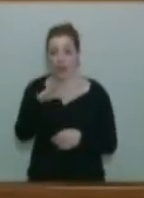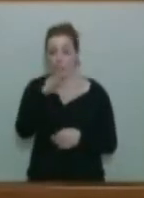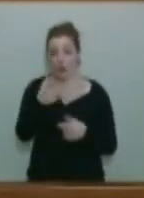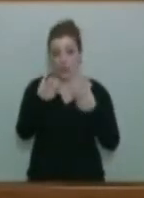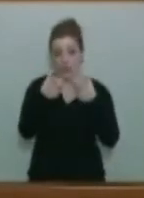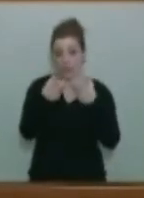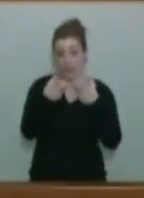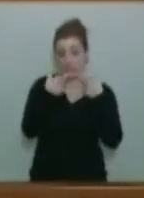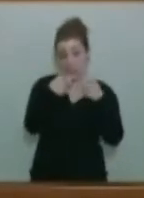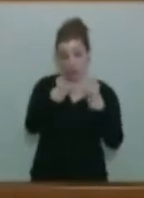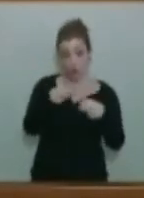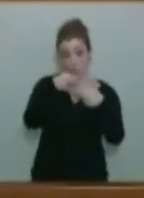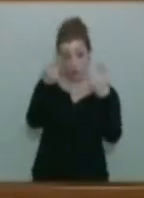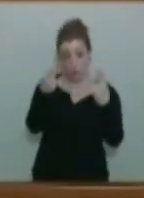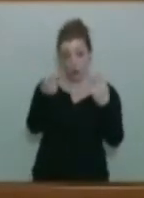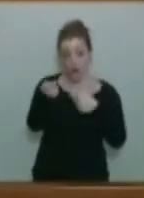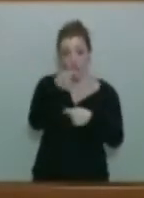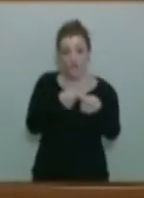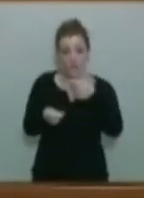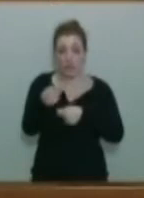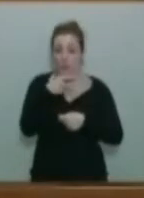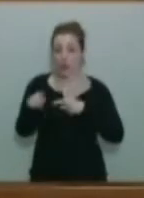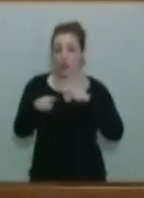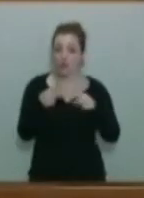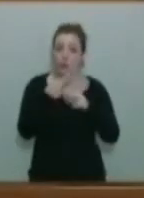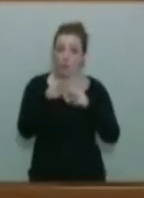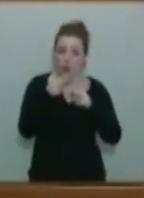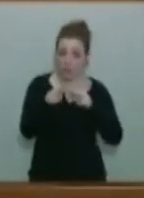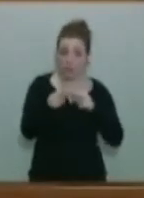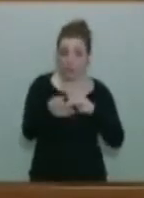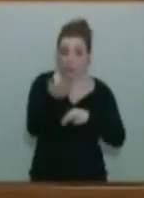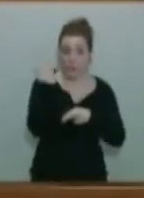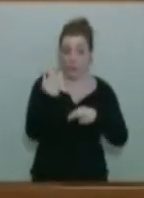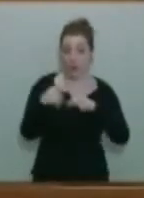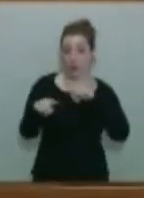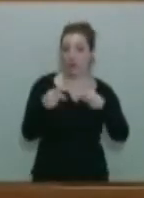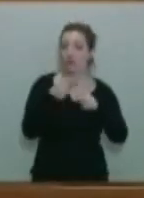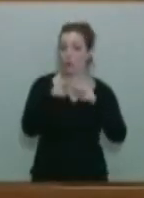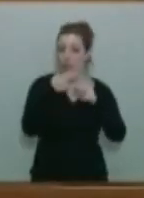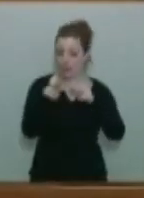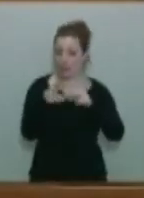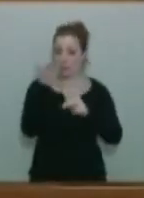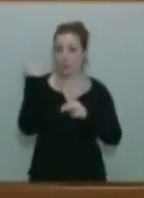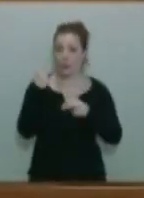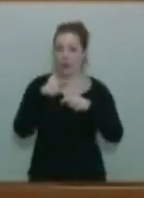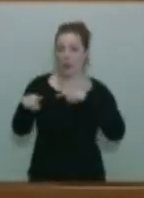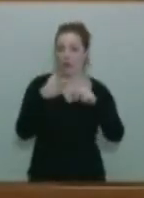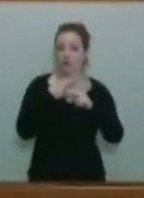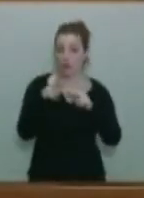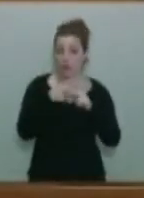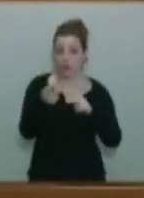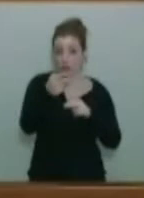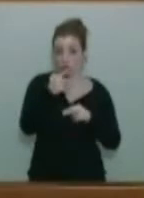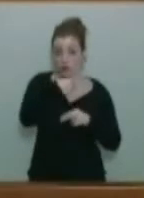a los amigos de Pupitre, con una decisión política. Aquello fueron decisiones políticas, aquello fueron decisiones políticas de las que estamos